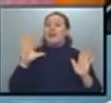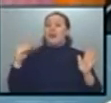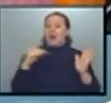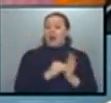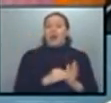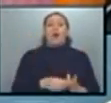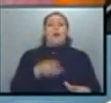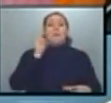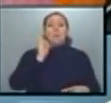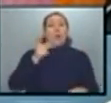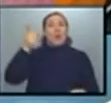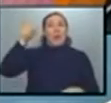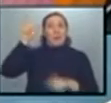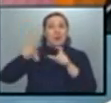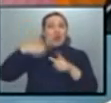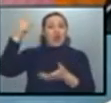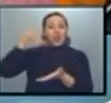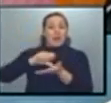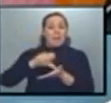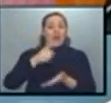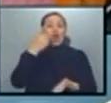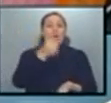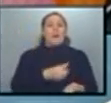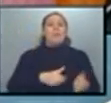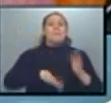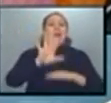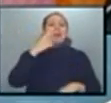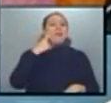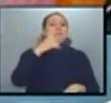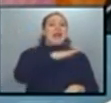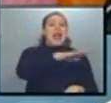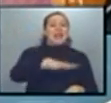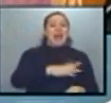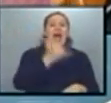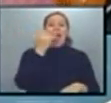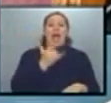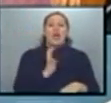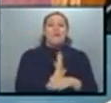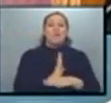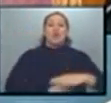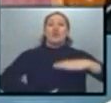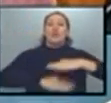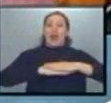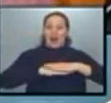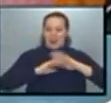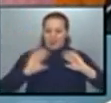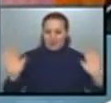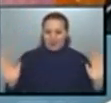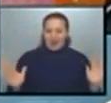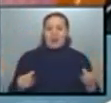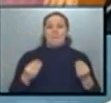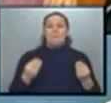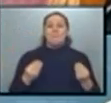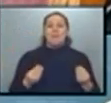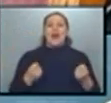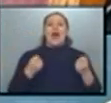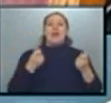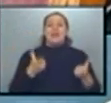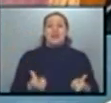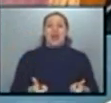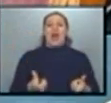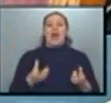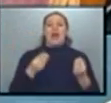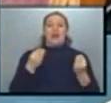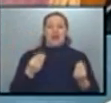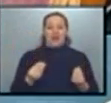extranjeros en esa región más de mil hectáreas. Se le ponía un tope también a lo que era la producción para darle lugar a los